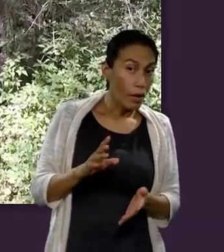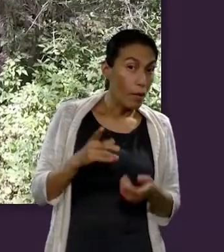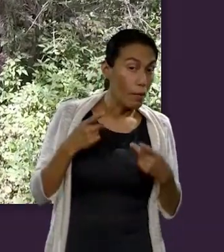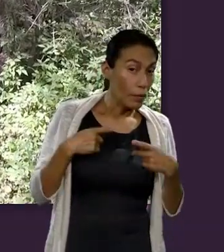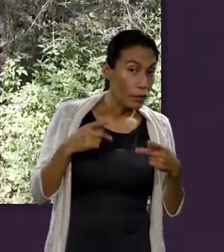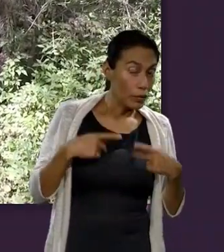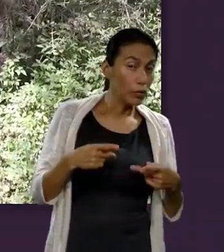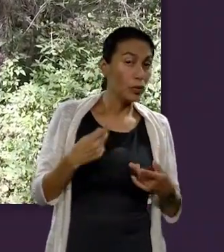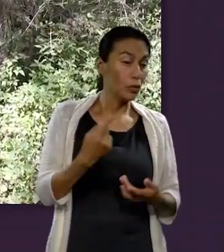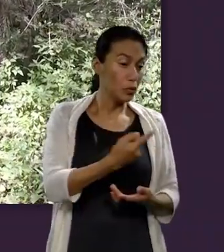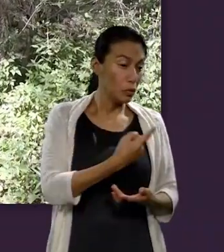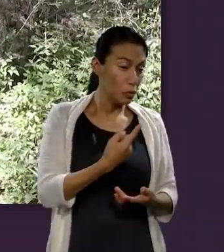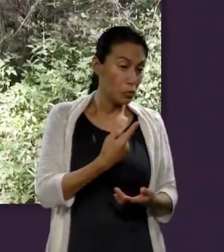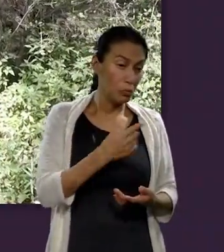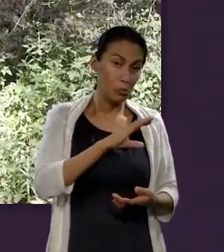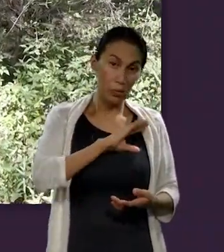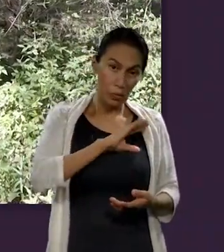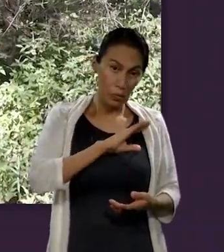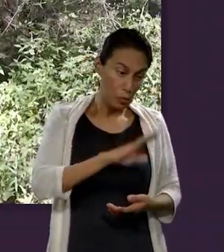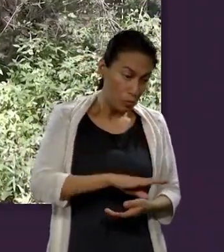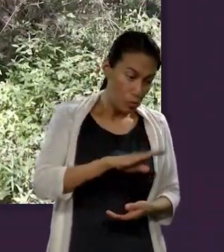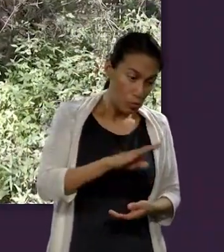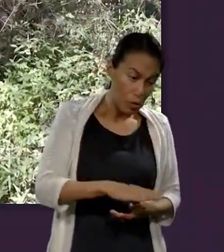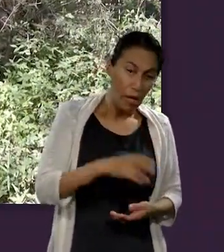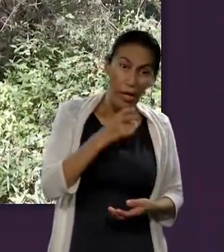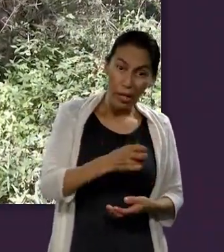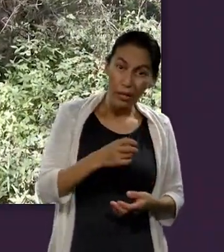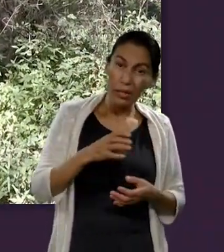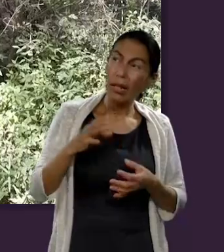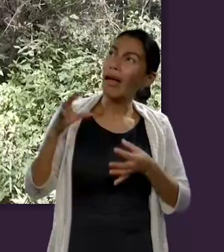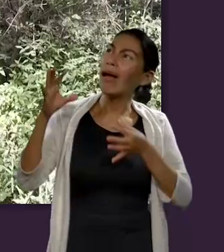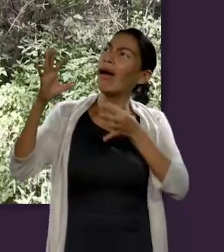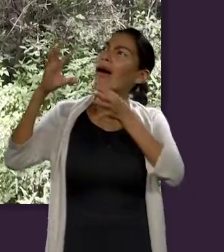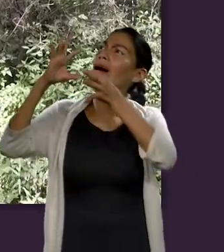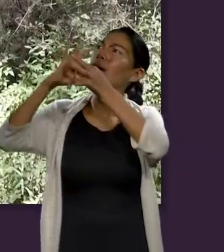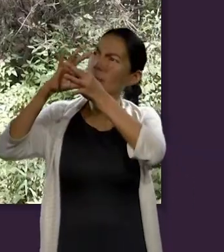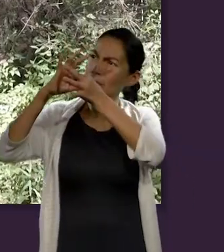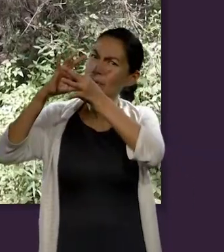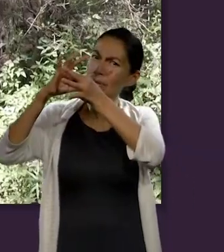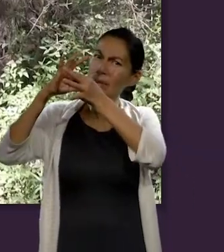Pero si nuestros seres queridos descansaron en paz con Dios